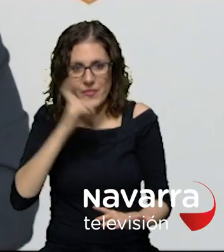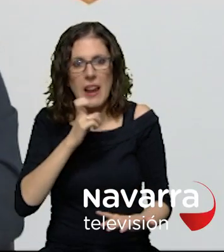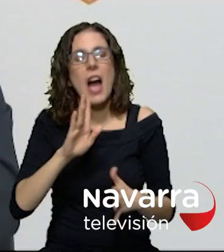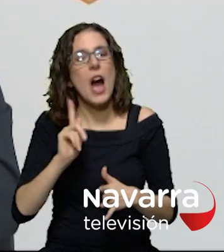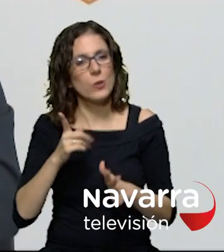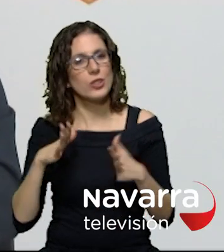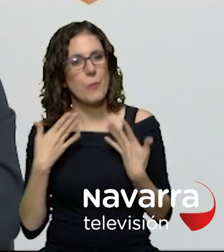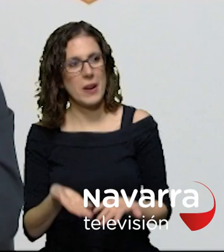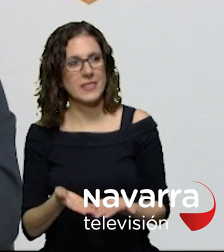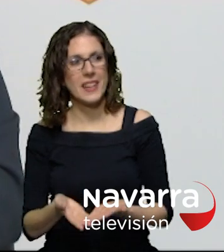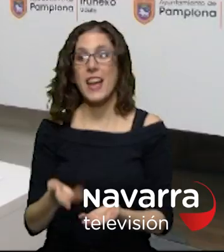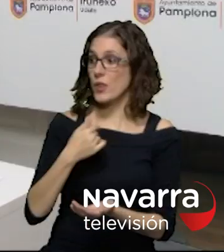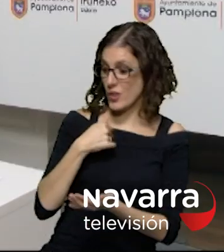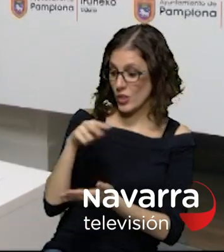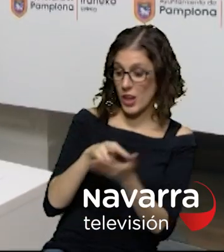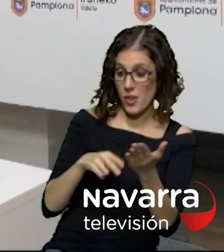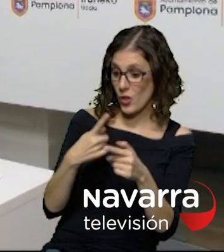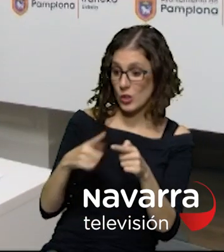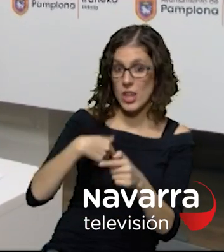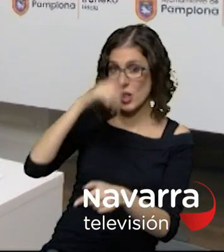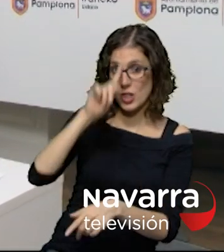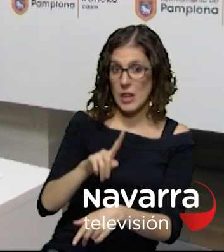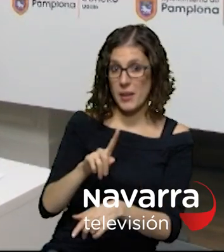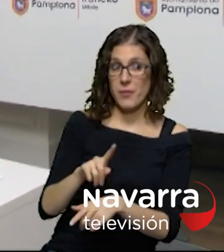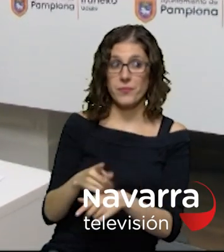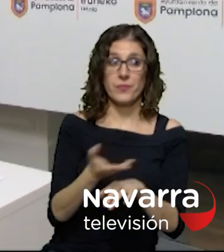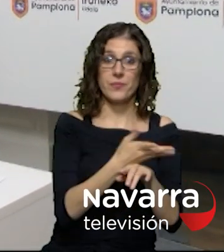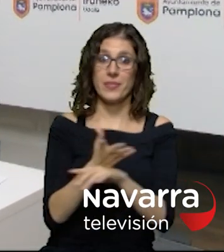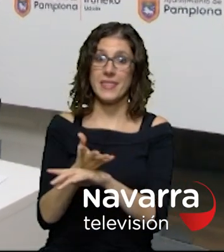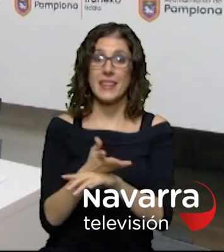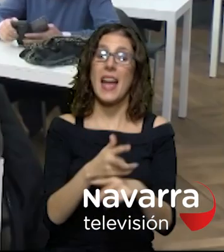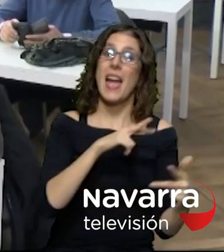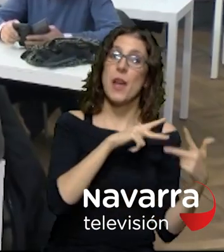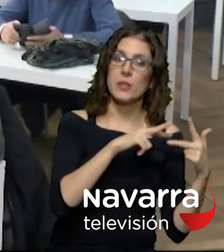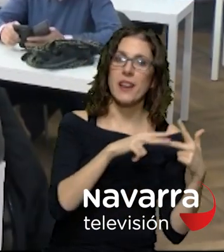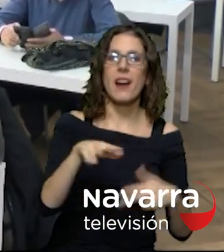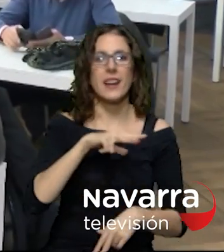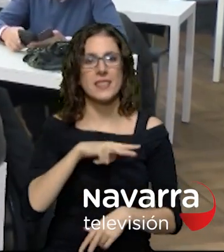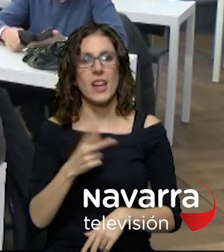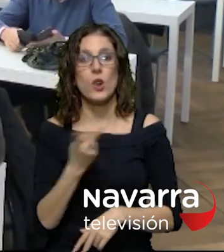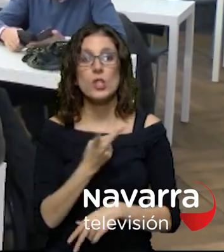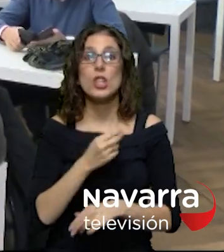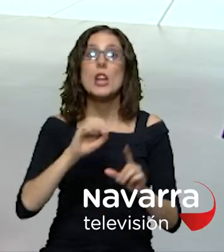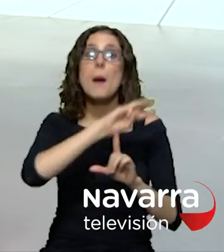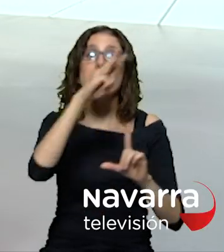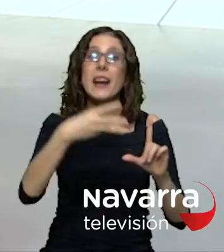lo estoy leyendo y yo no lo sabía cintas en euskera y castellano disponibles en la página web de retina navarra